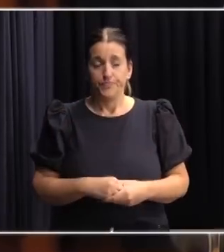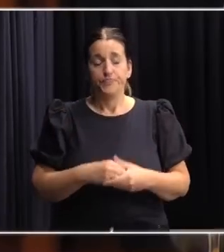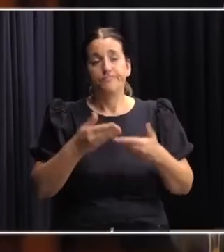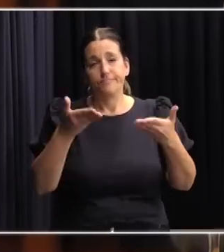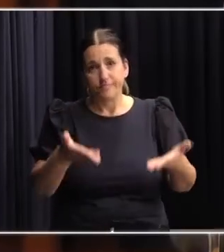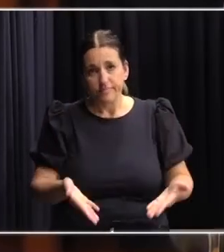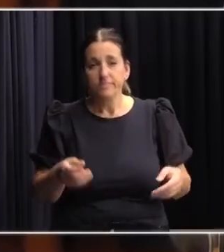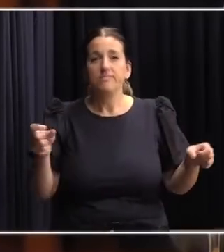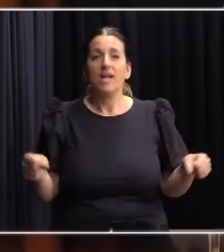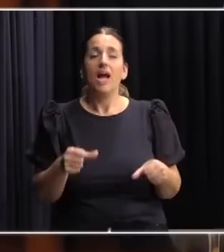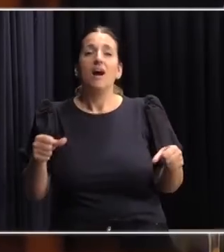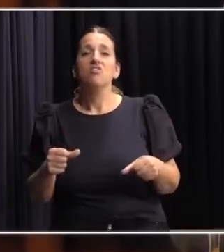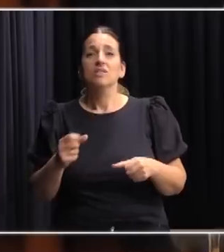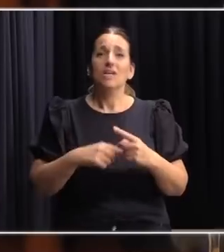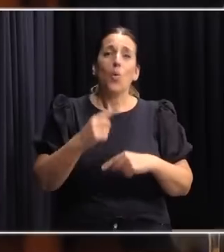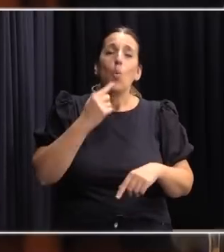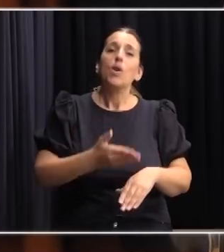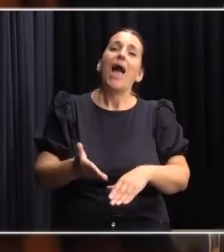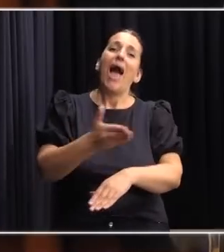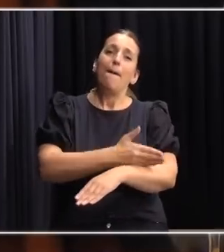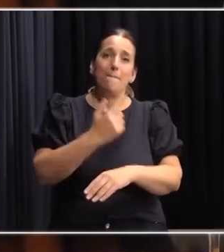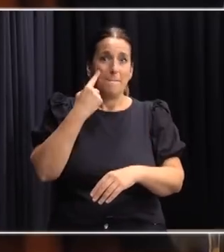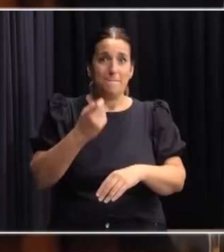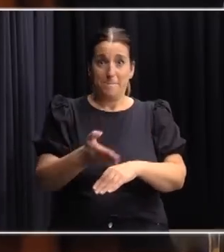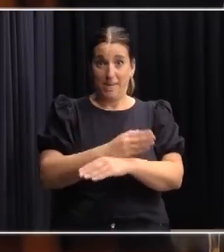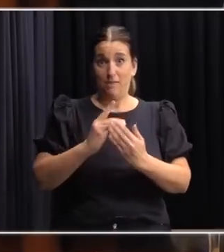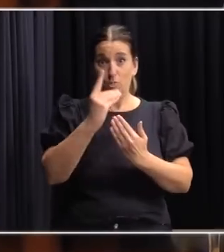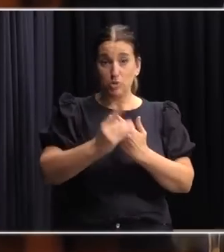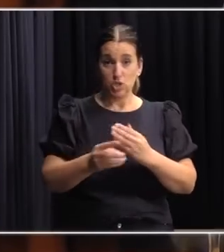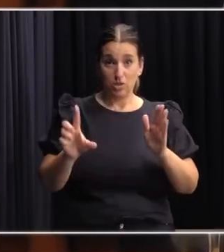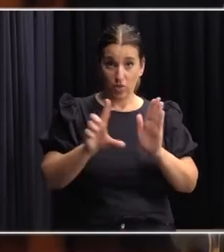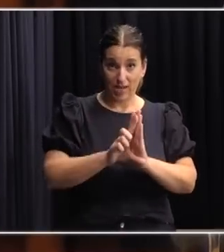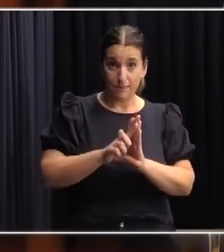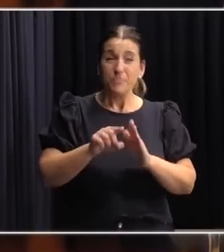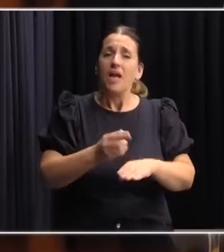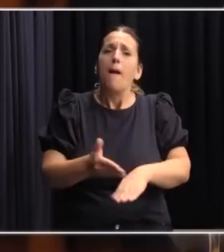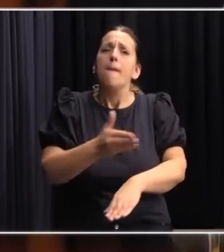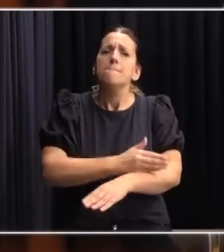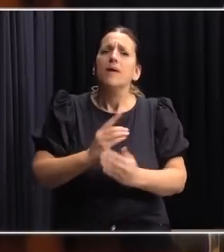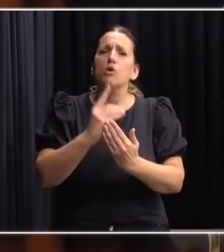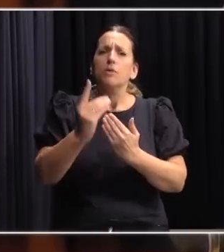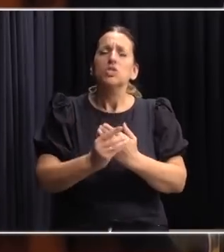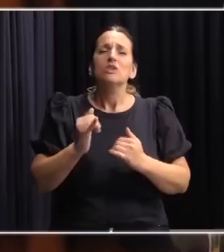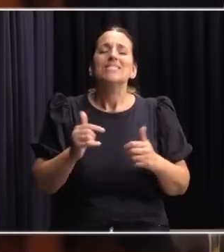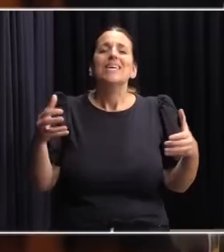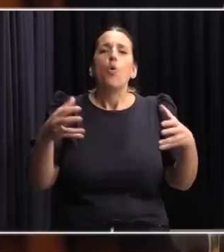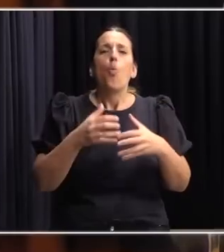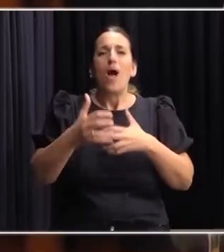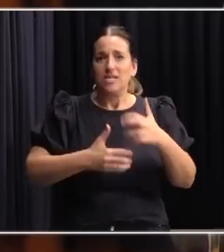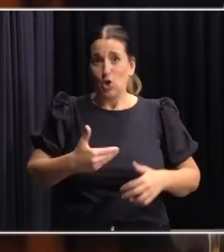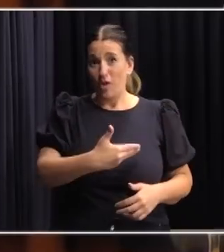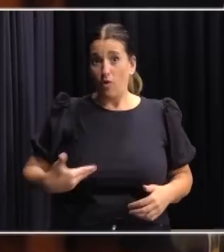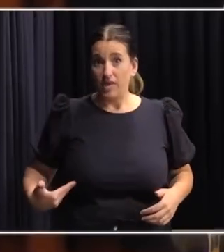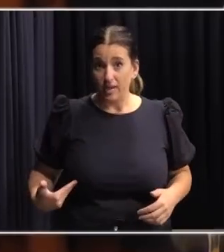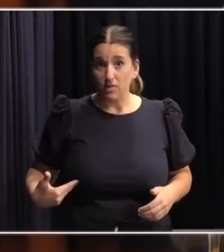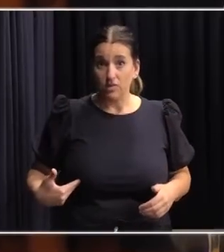ahí emana un anteproyecto de ley, anteproyecto de ley, ahí sí de la coalición de gobierno que no